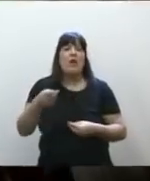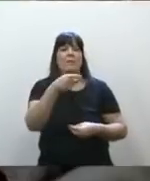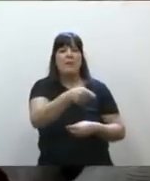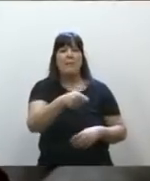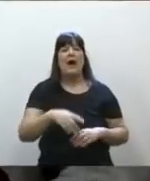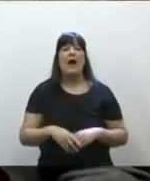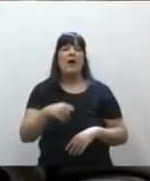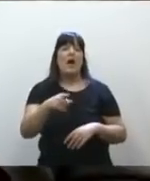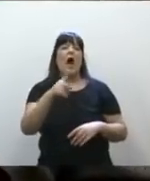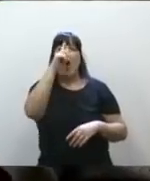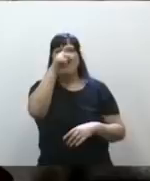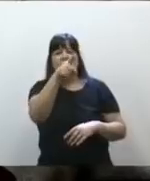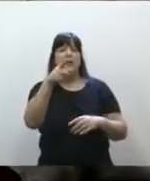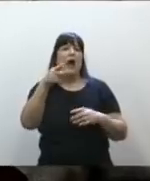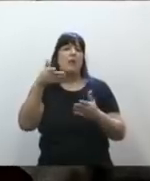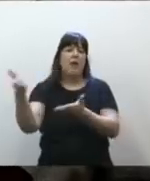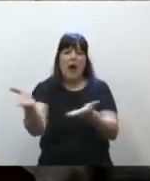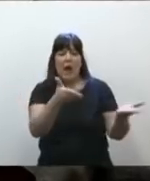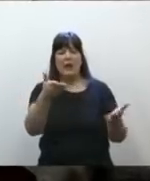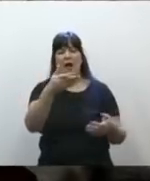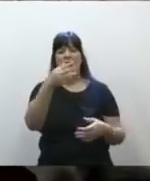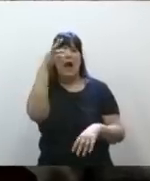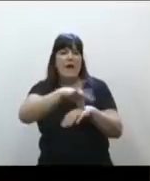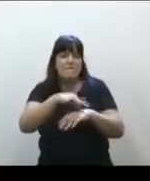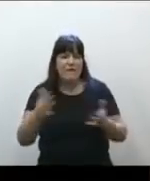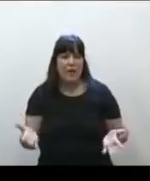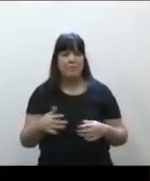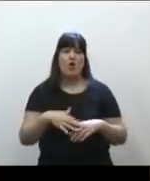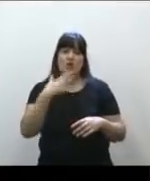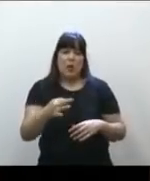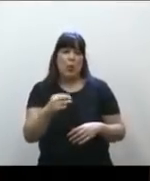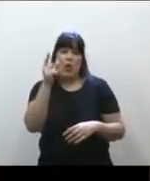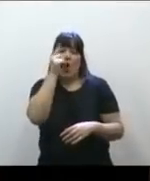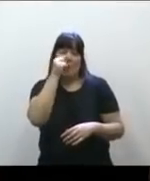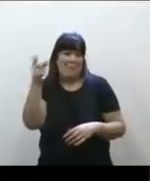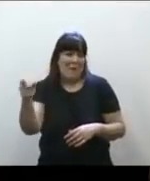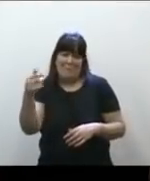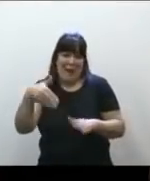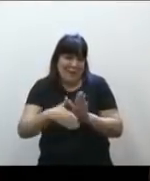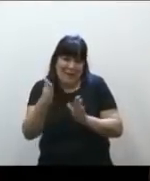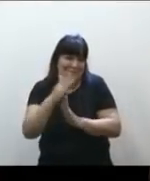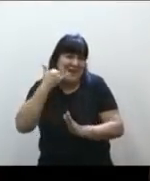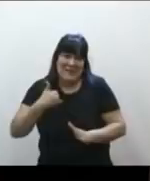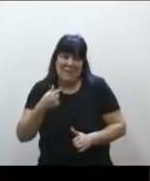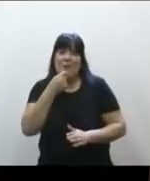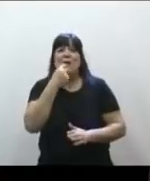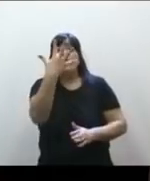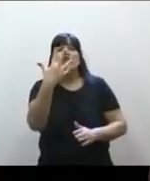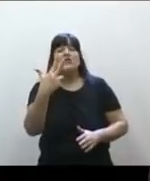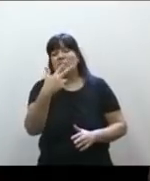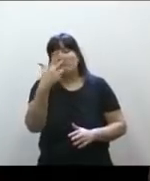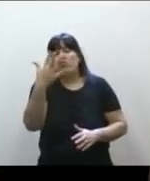reciban a un enfermo. ¿Qué va a pasar? ¿Me va a llamar un padre con un hijo que tiene un problema de 5 años?